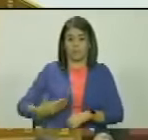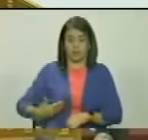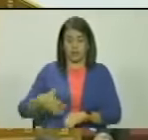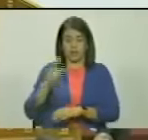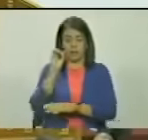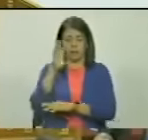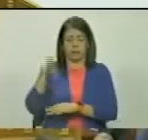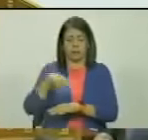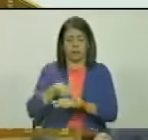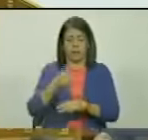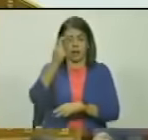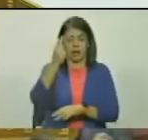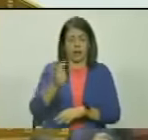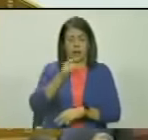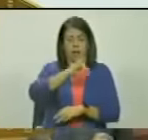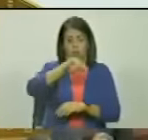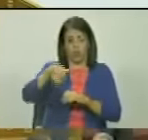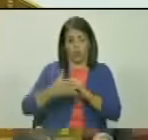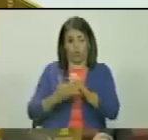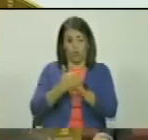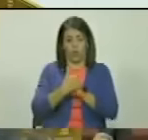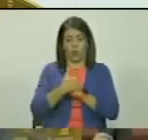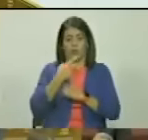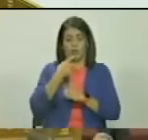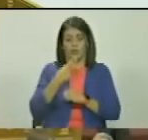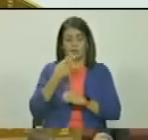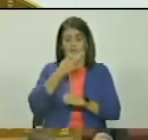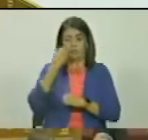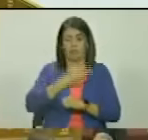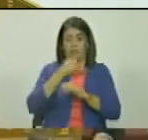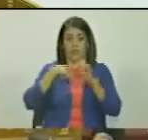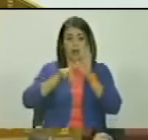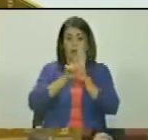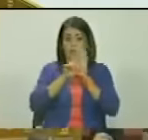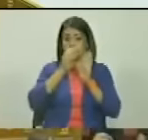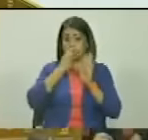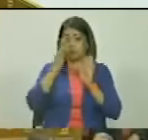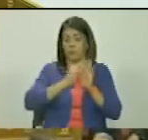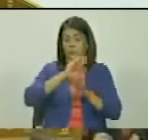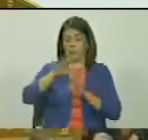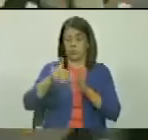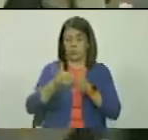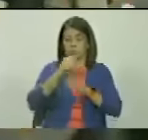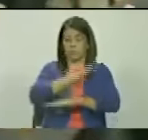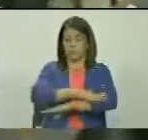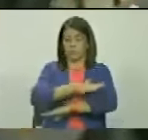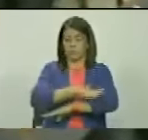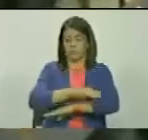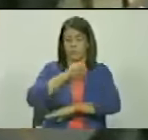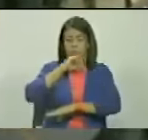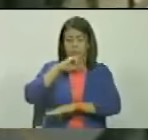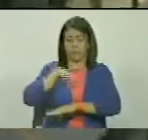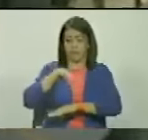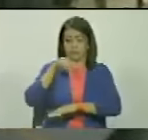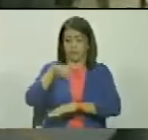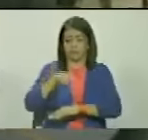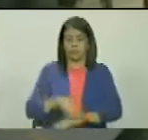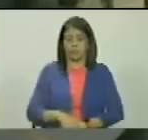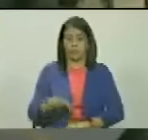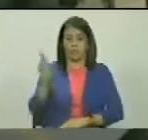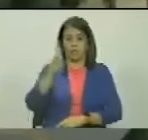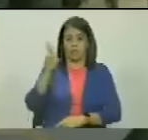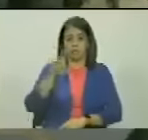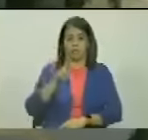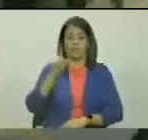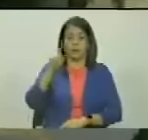del Parlamento, diputado Jorge Rodríguez, quien aseguró que esta ley ratifica la conducta histórica de la